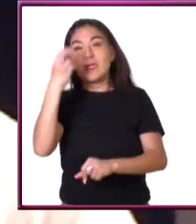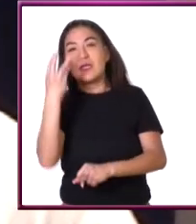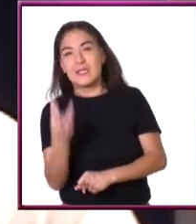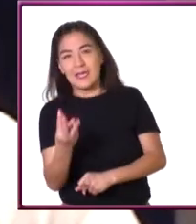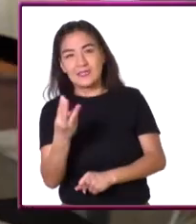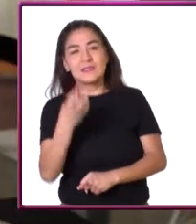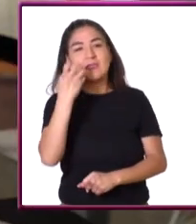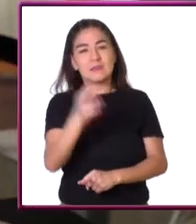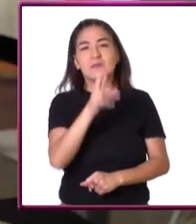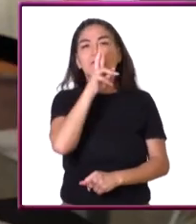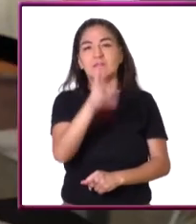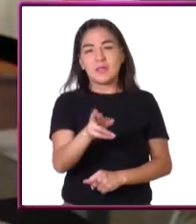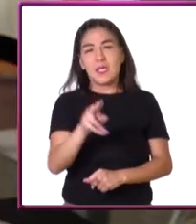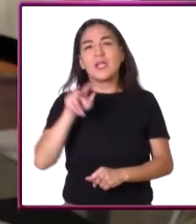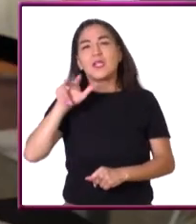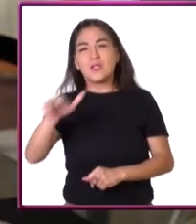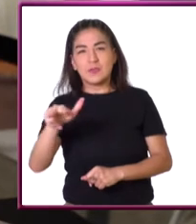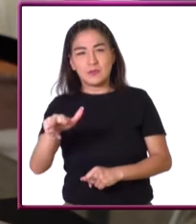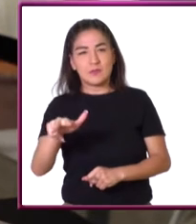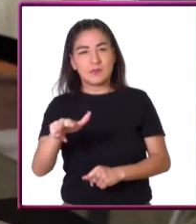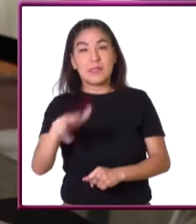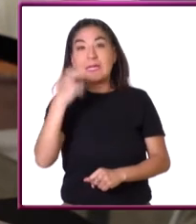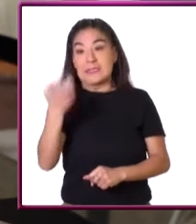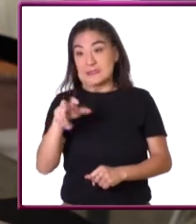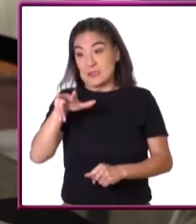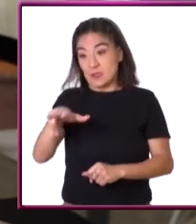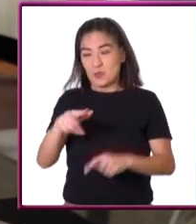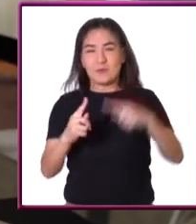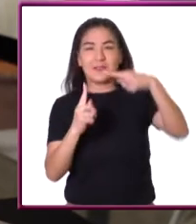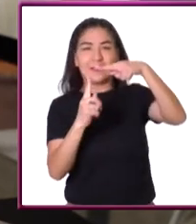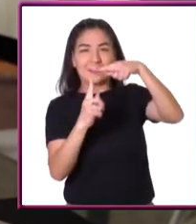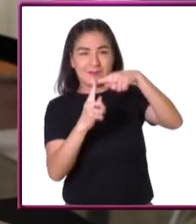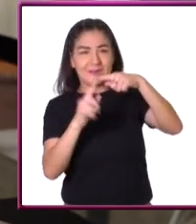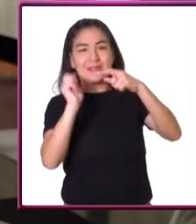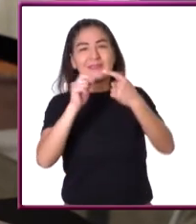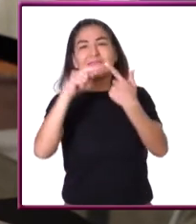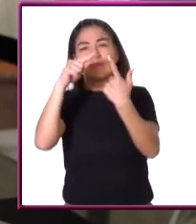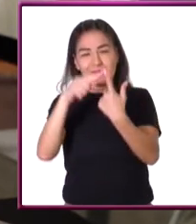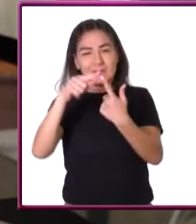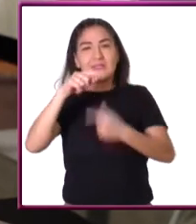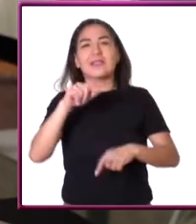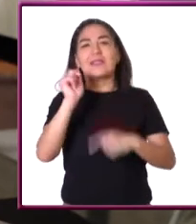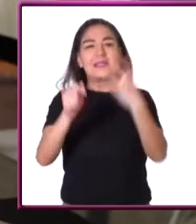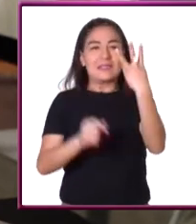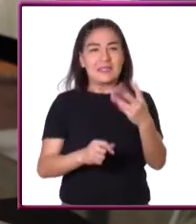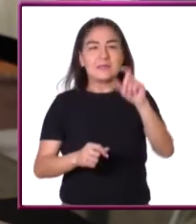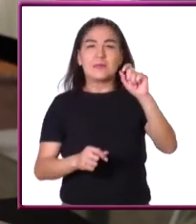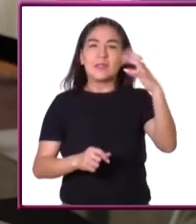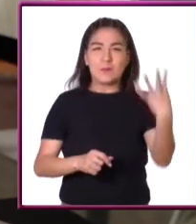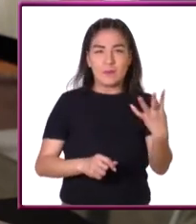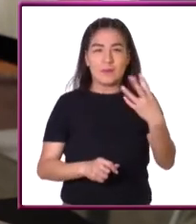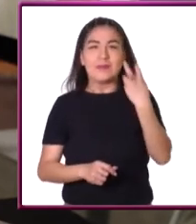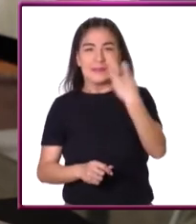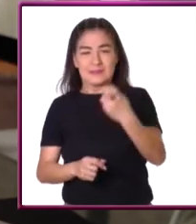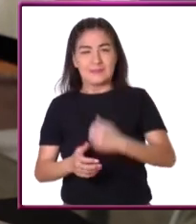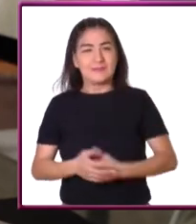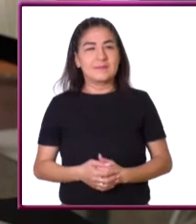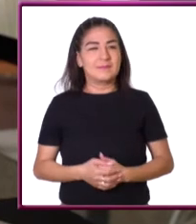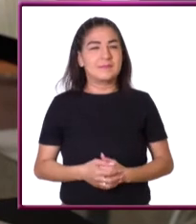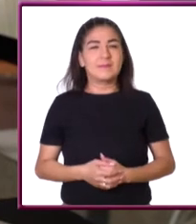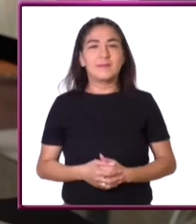Por 3 queda un resultado de 18. 18 sería la raíz cuadrada de 3, 24. Es la factorización.